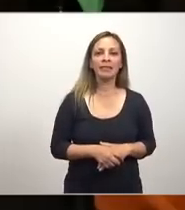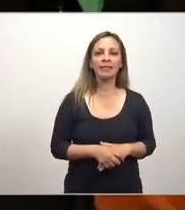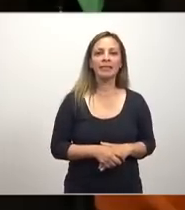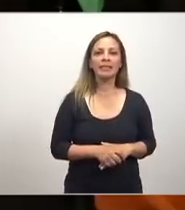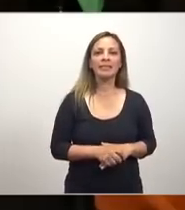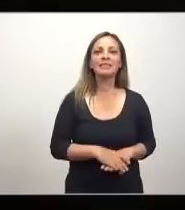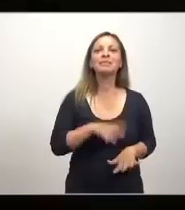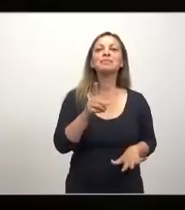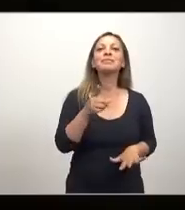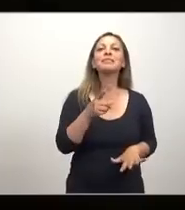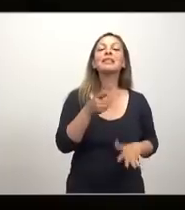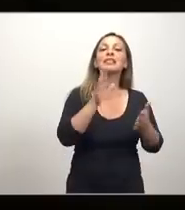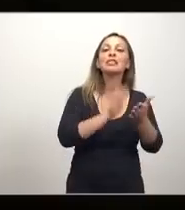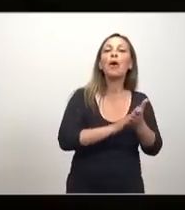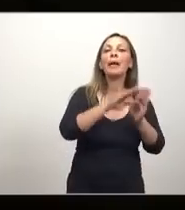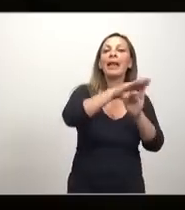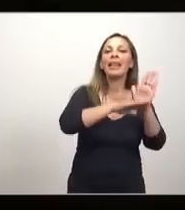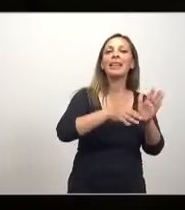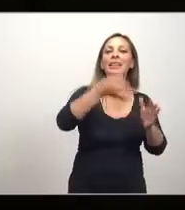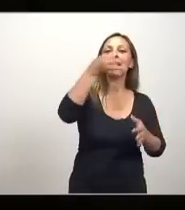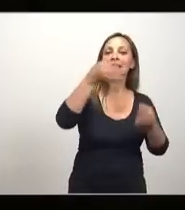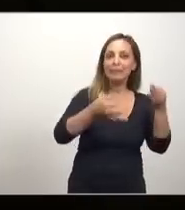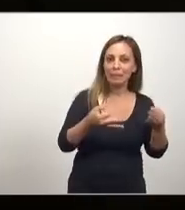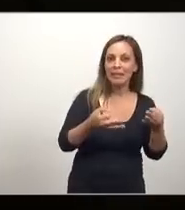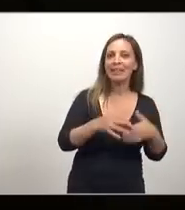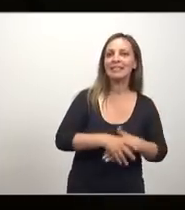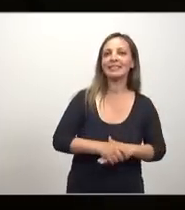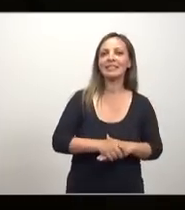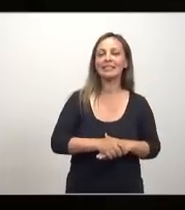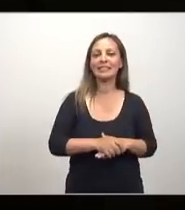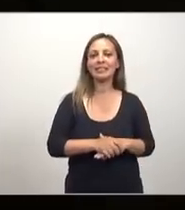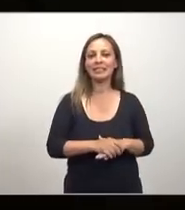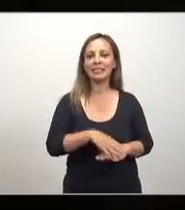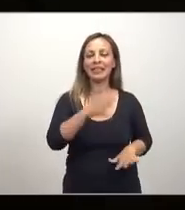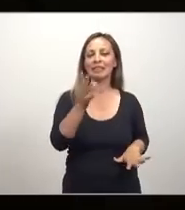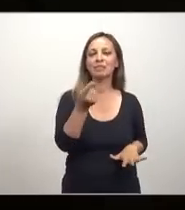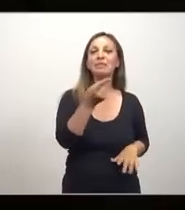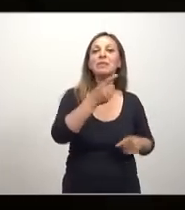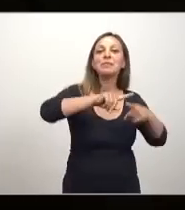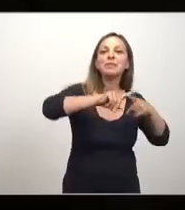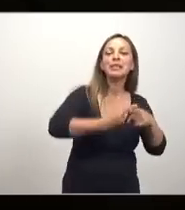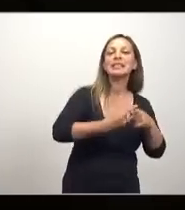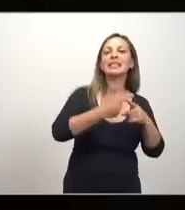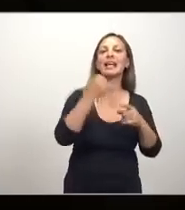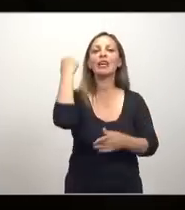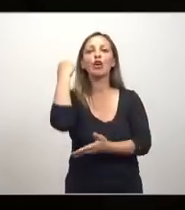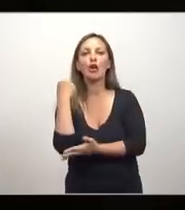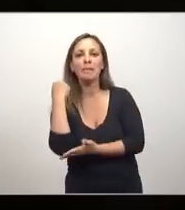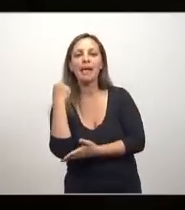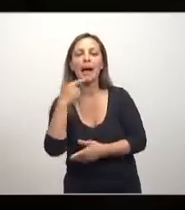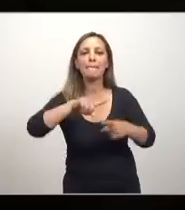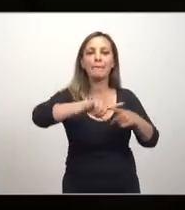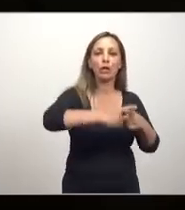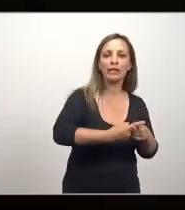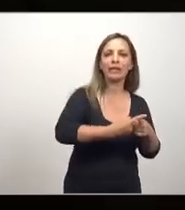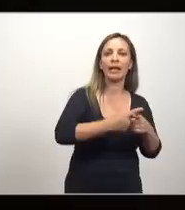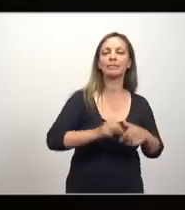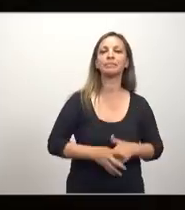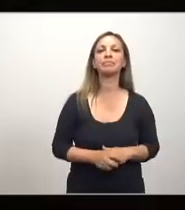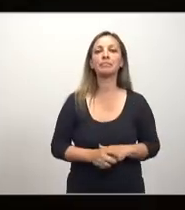A la nueva disciplina, con bastante honestidad, le llamaron economía política. Así nació la economía, como economía política.